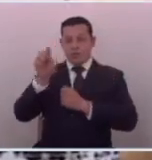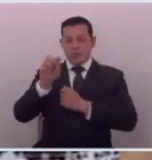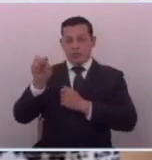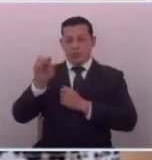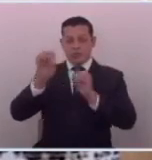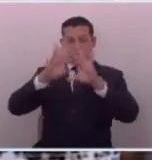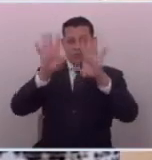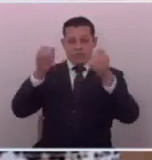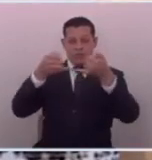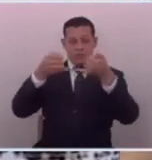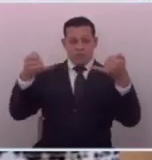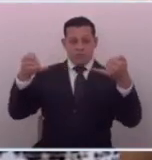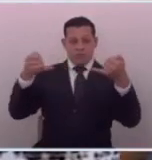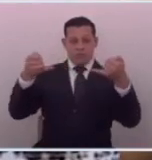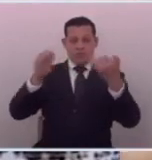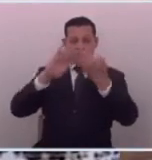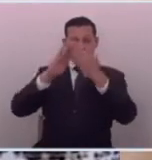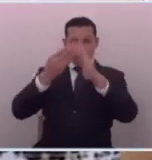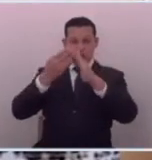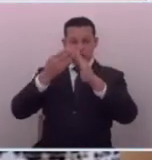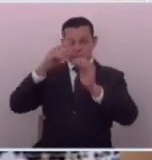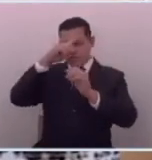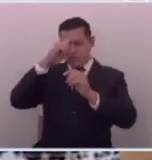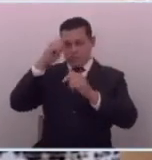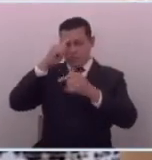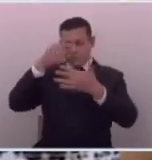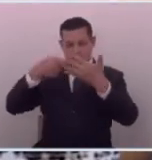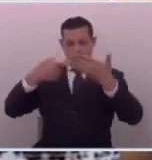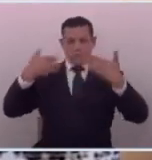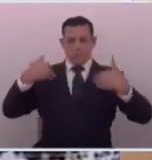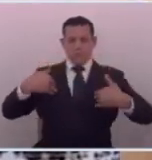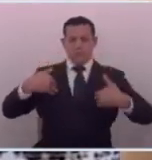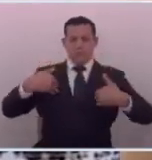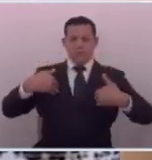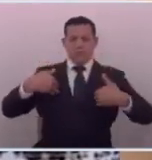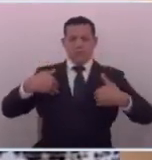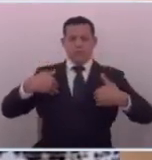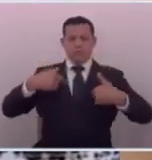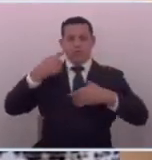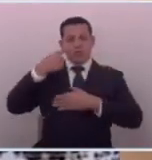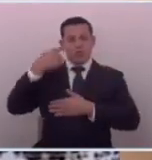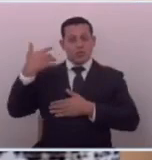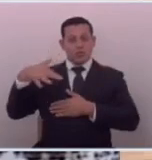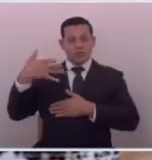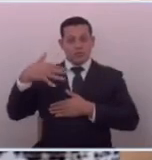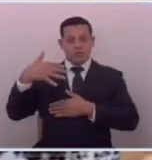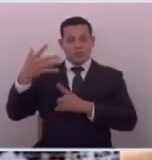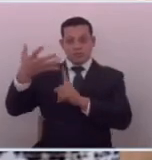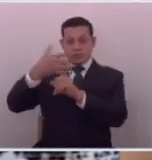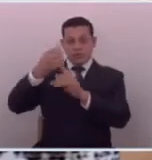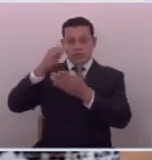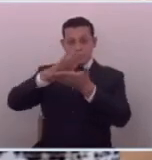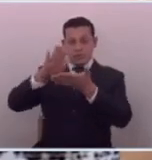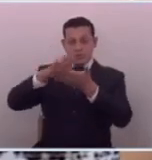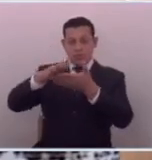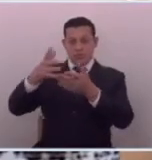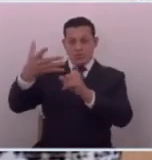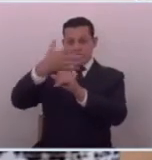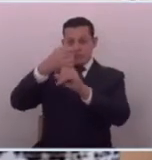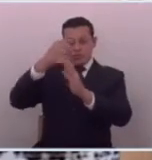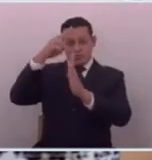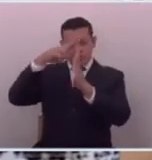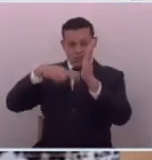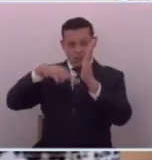plataformas digitales como un ciudadano en ejercicio a su derecho sobre los riesgos de adoptar bitcoin como una moneda de